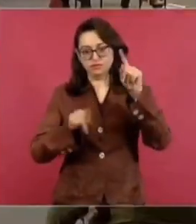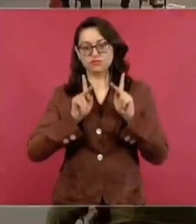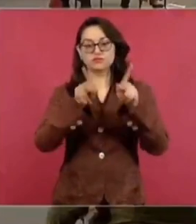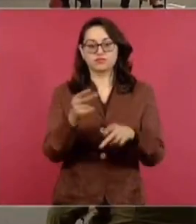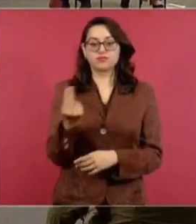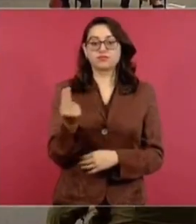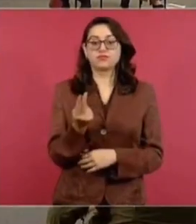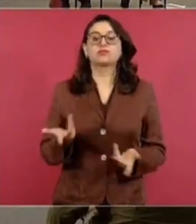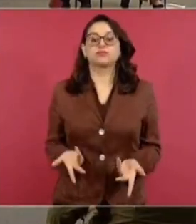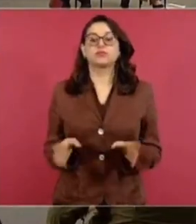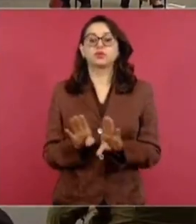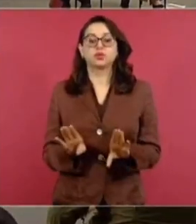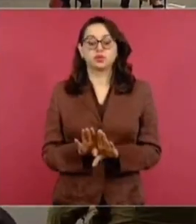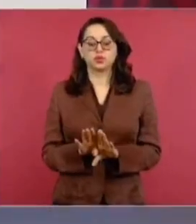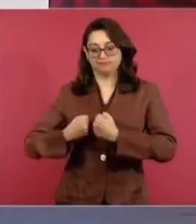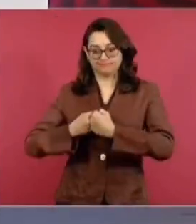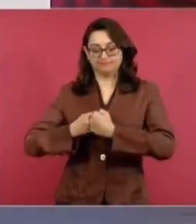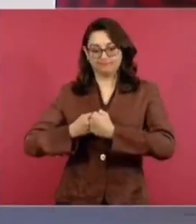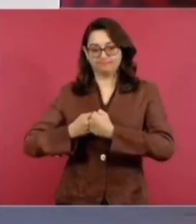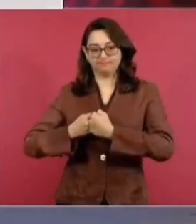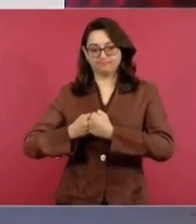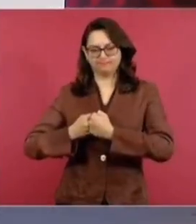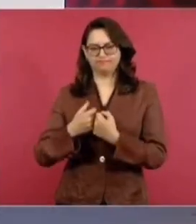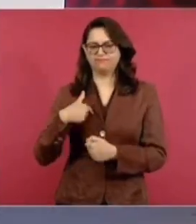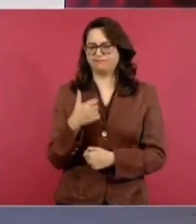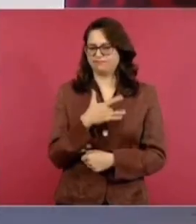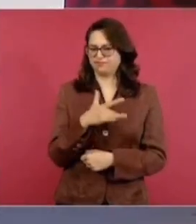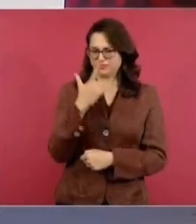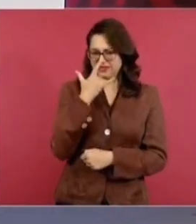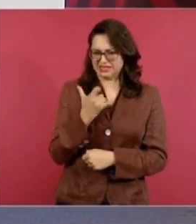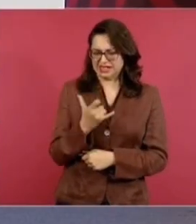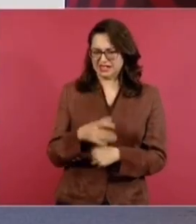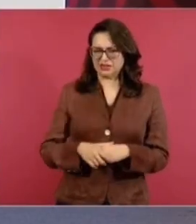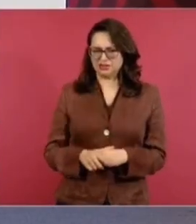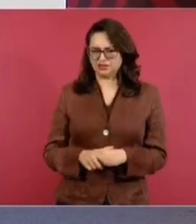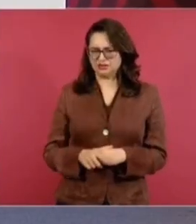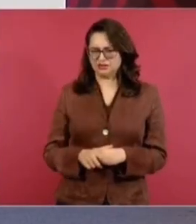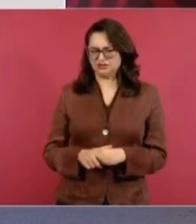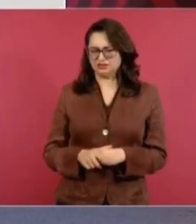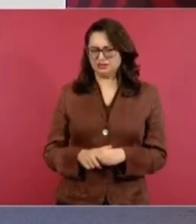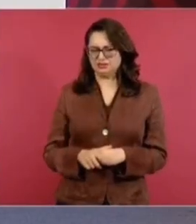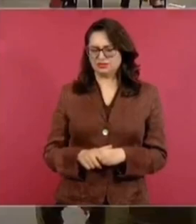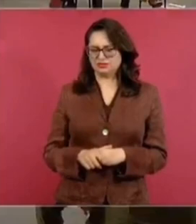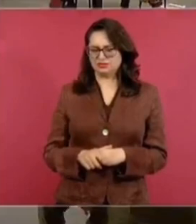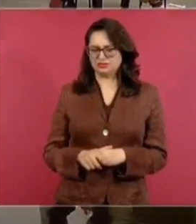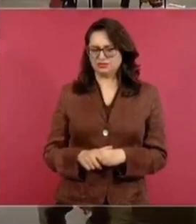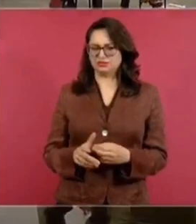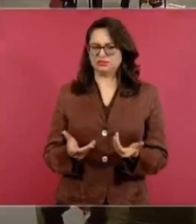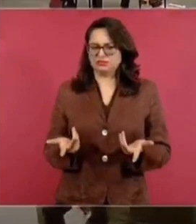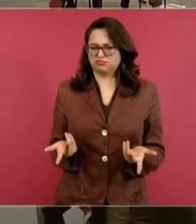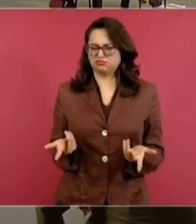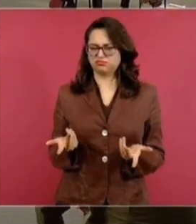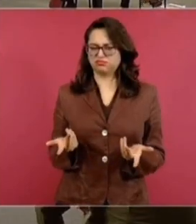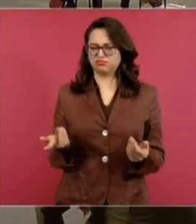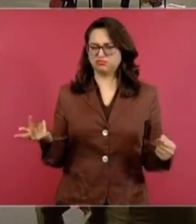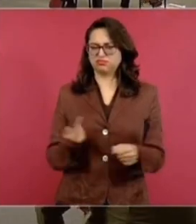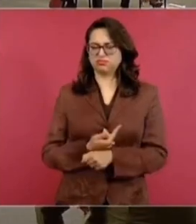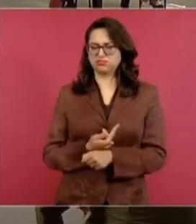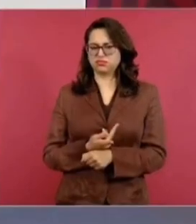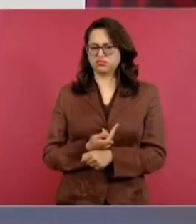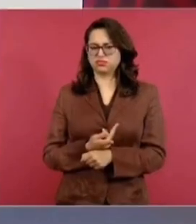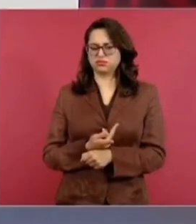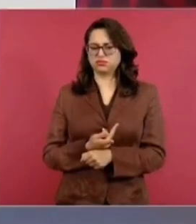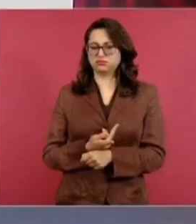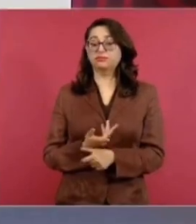se nos presentó aquí este asunto. Y me llamó mucho la atención porque nadie, lamentablemente,